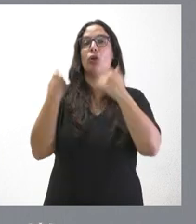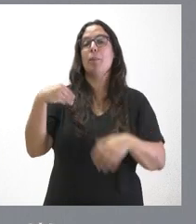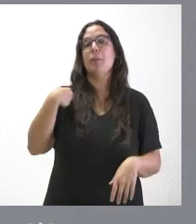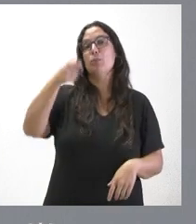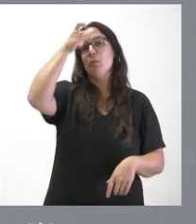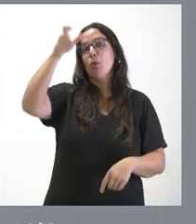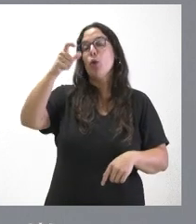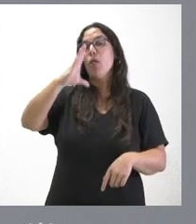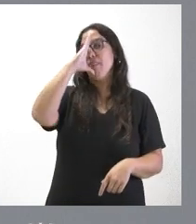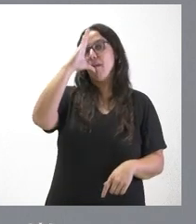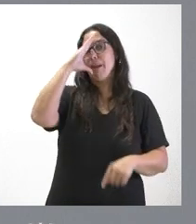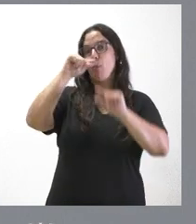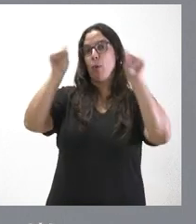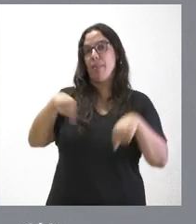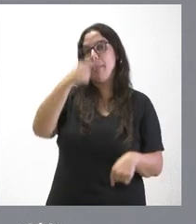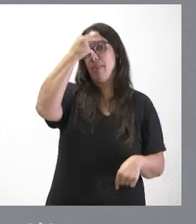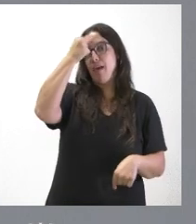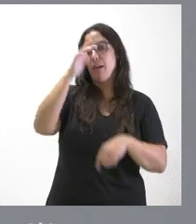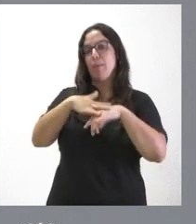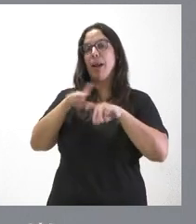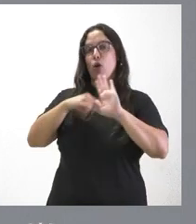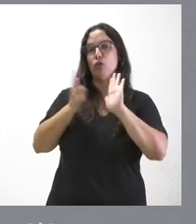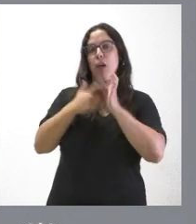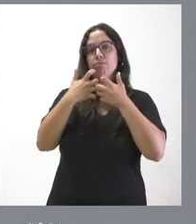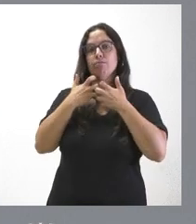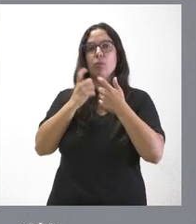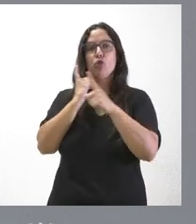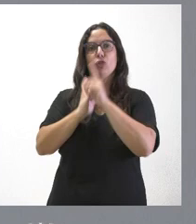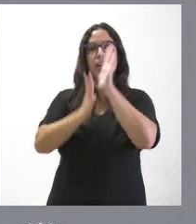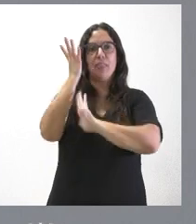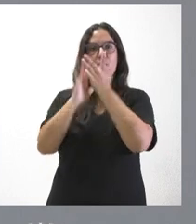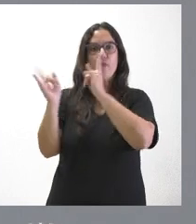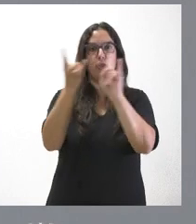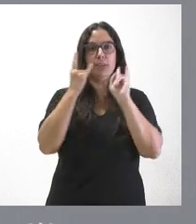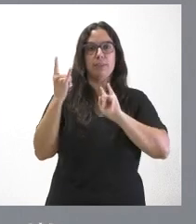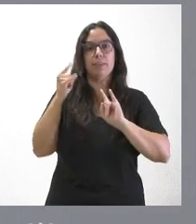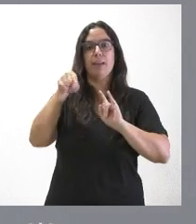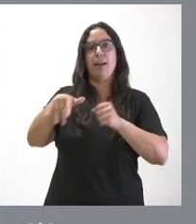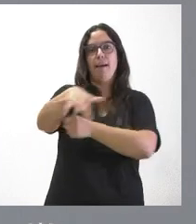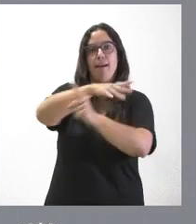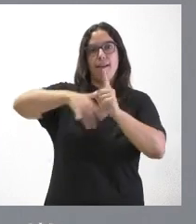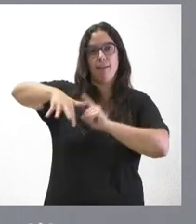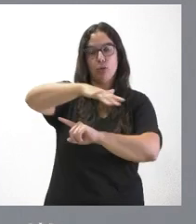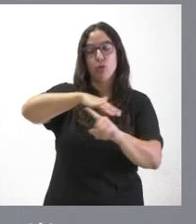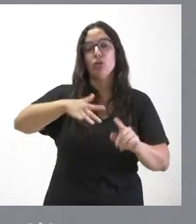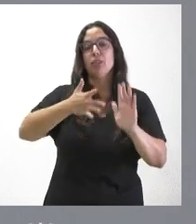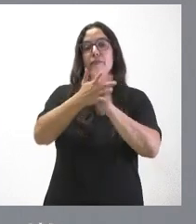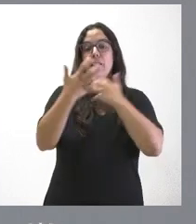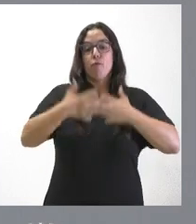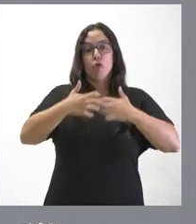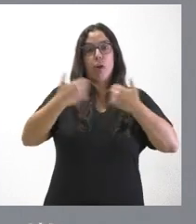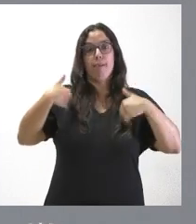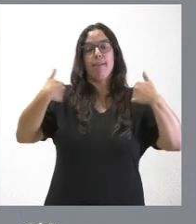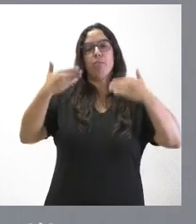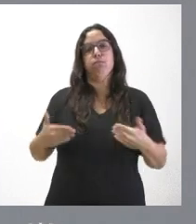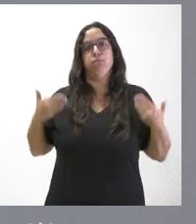Ávila. En este caso es para la lucha integral de incendios forestales. En este entorno se prorroga el funcionamiento